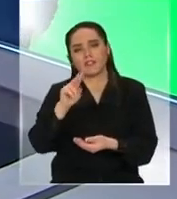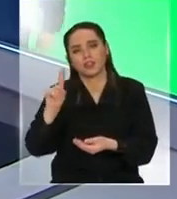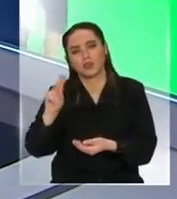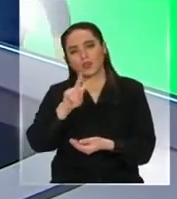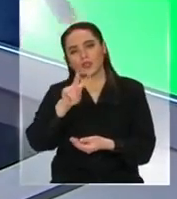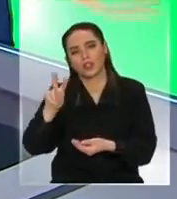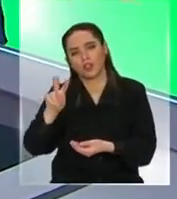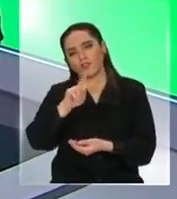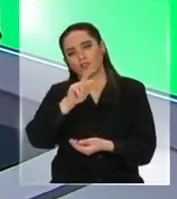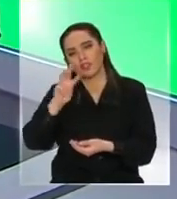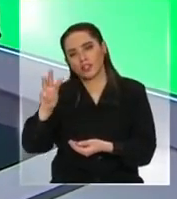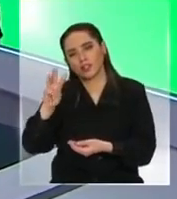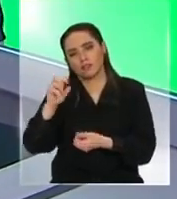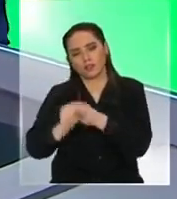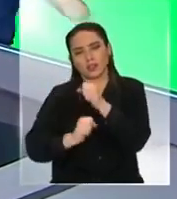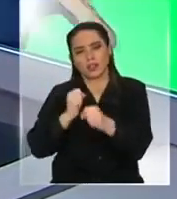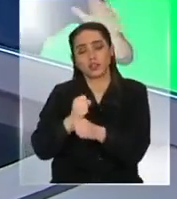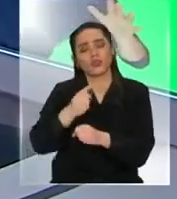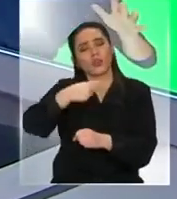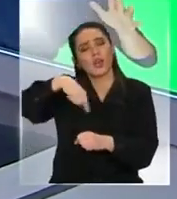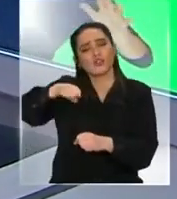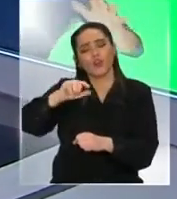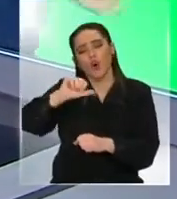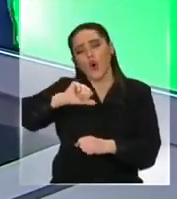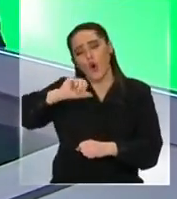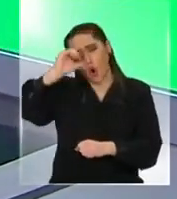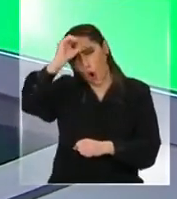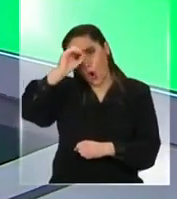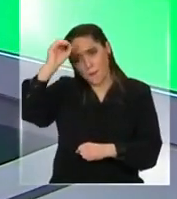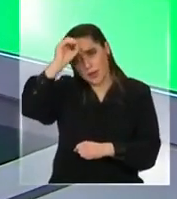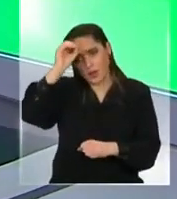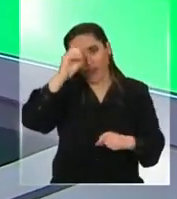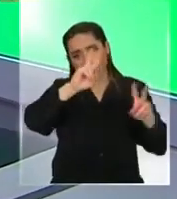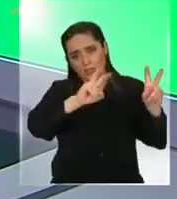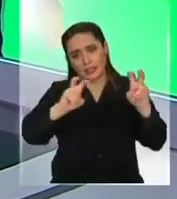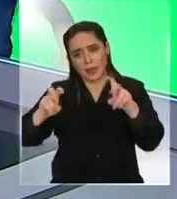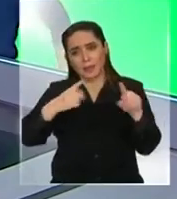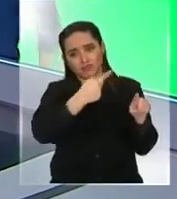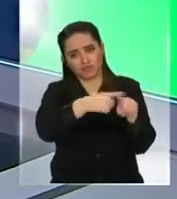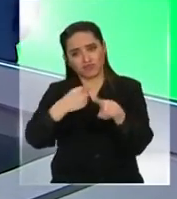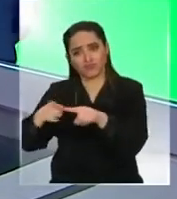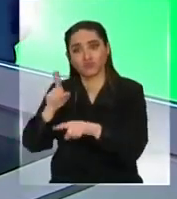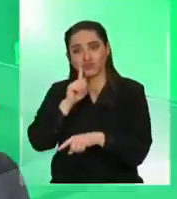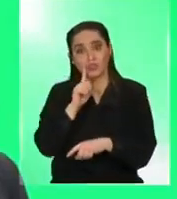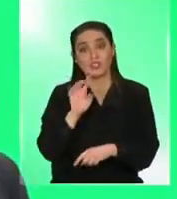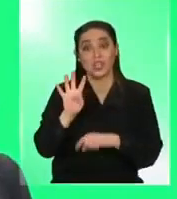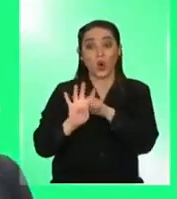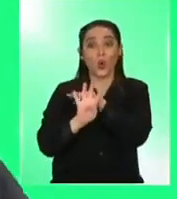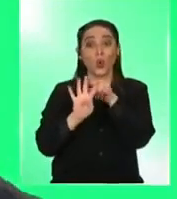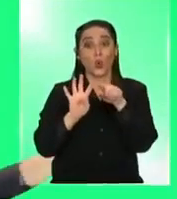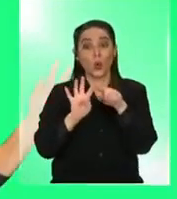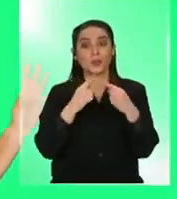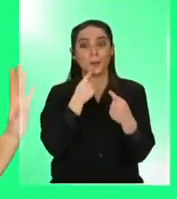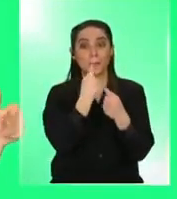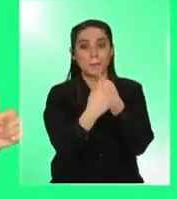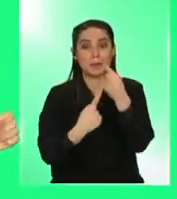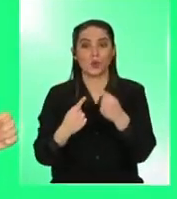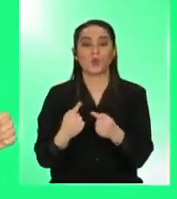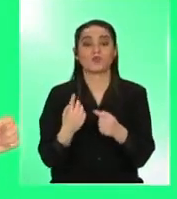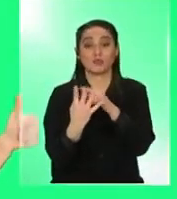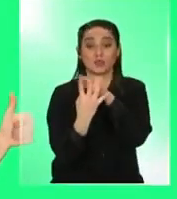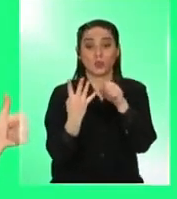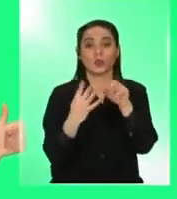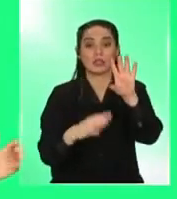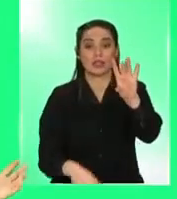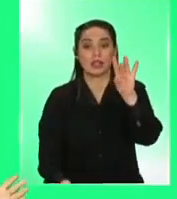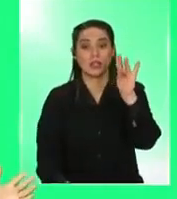años es una generación Z que tiene mucha opinión respecto a todos los temas y hay cuatro personas que te van a hacer preguntas tú vas a elegir